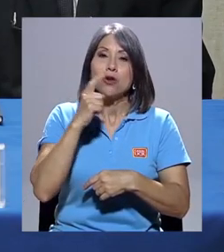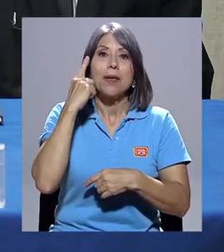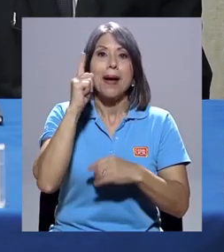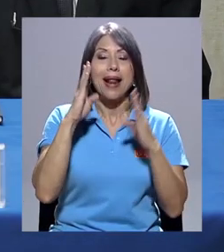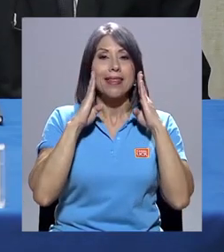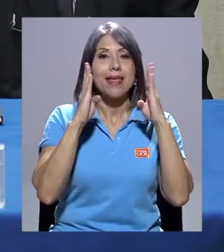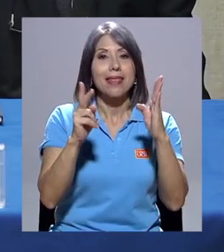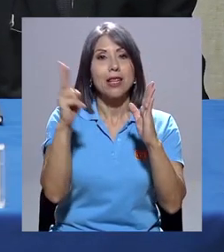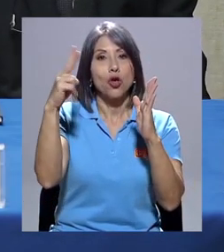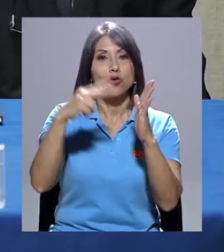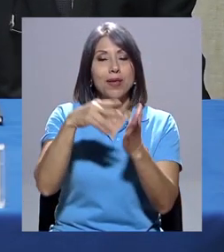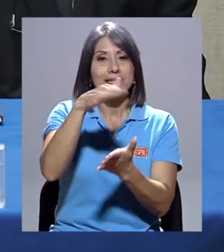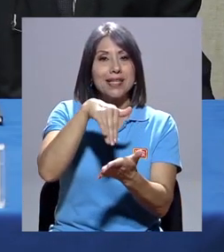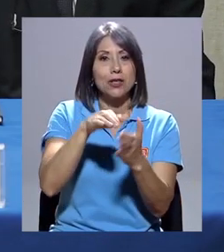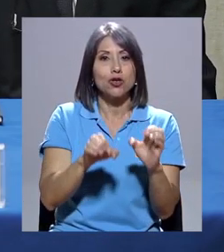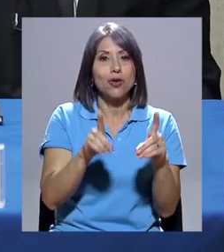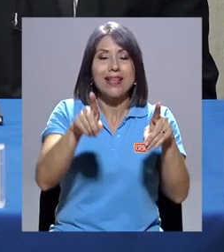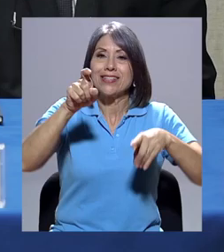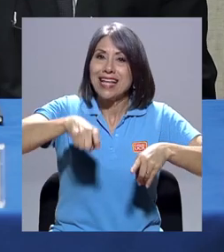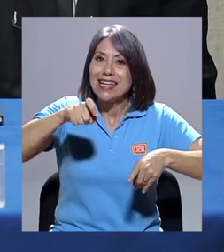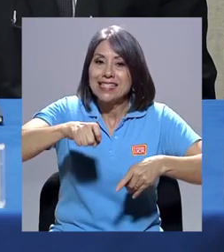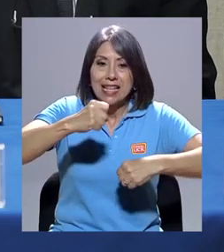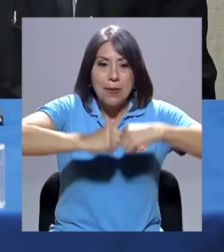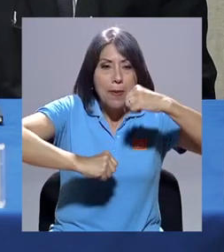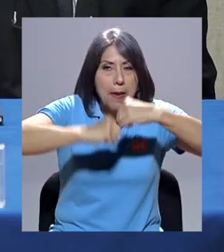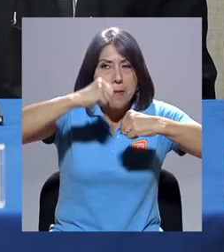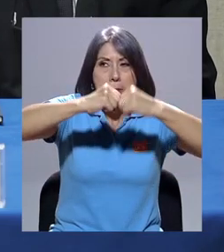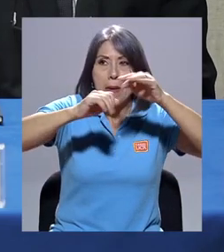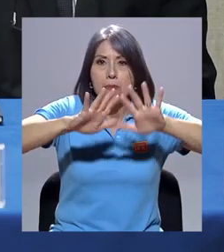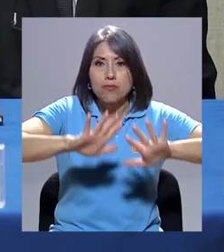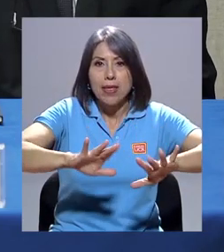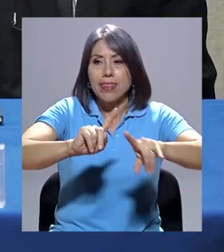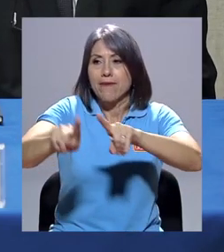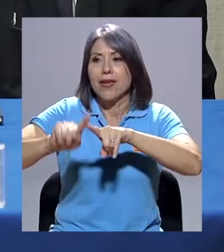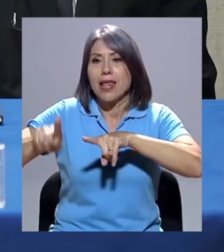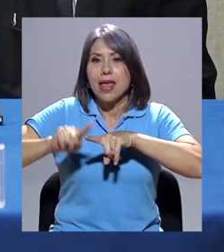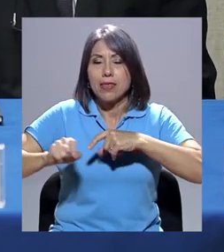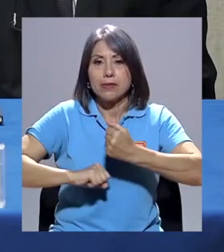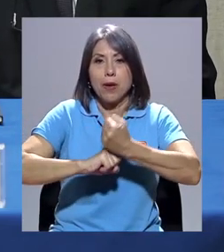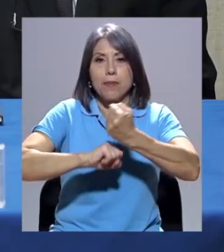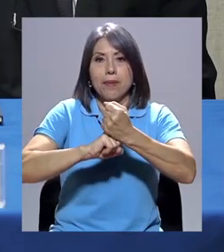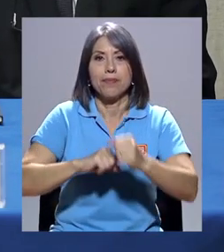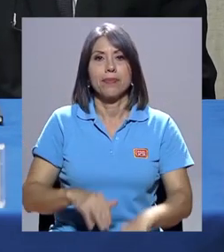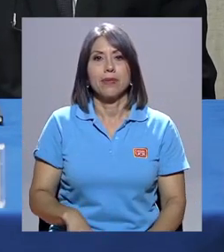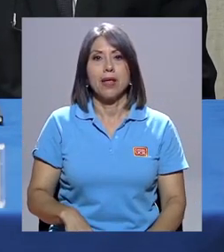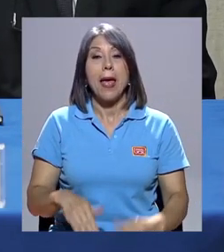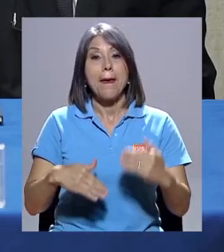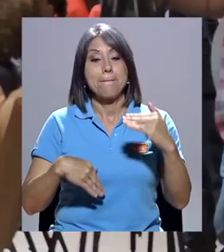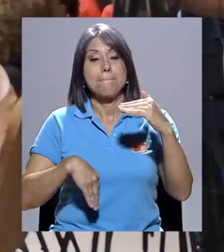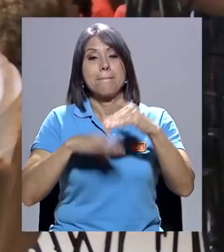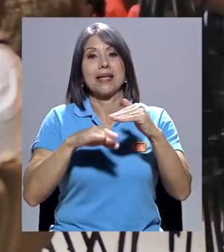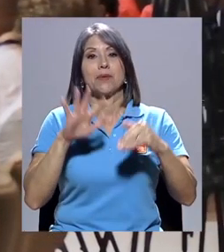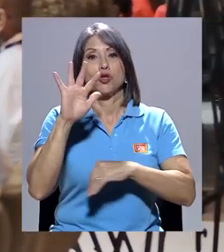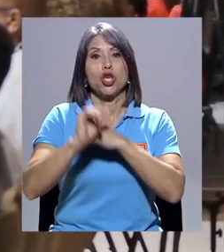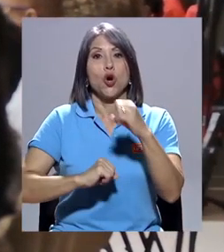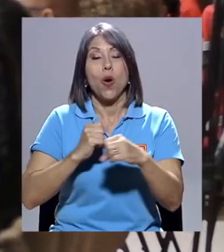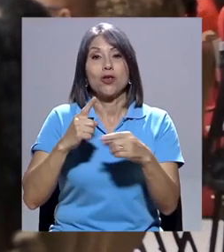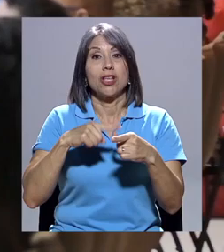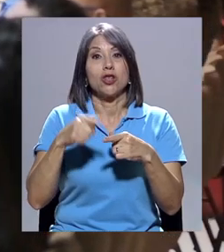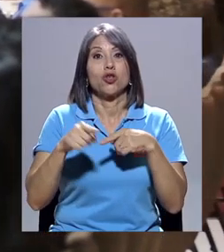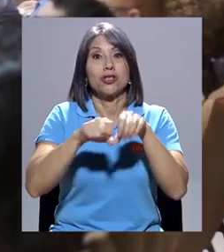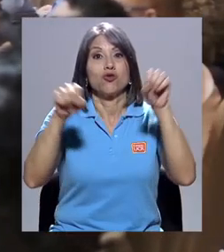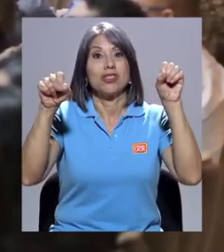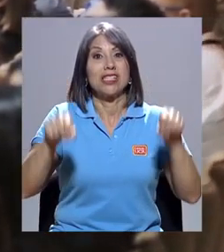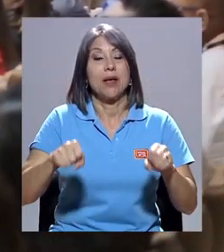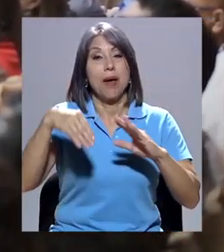educativos que requieren intervención de infraestructura de algún tipo. Y en cinco años máximo tendremos un sistema cobranzado por el